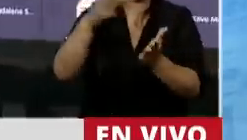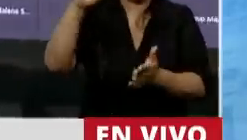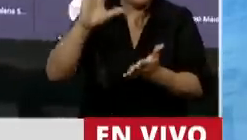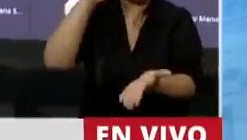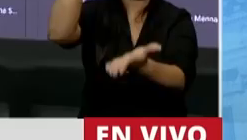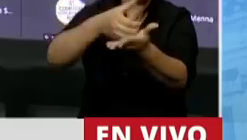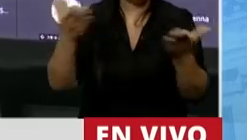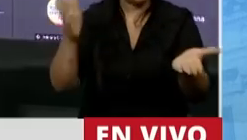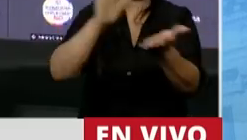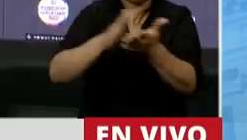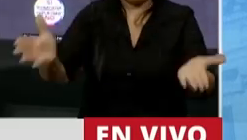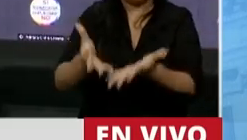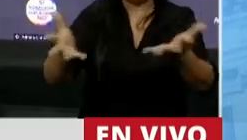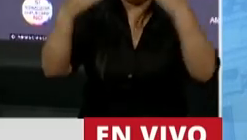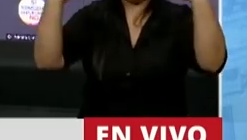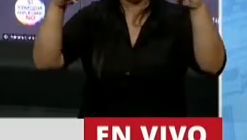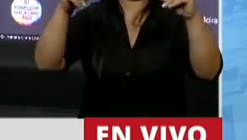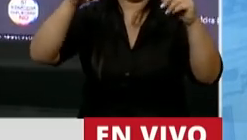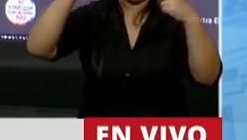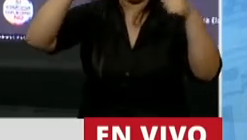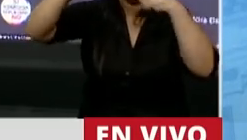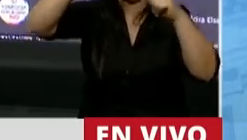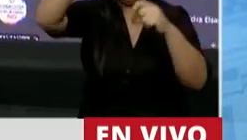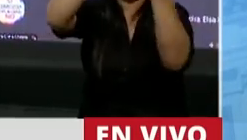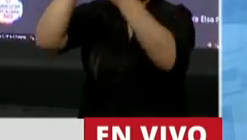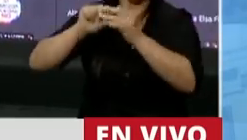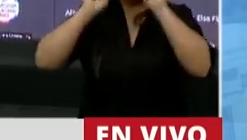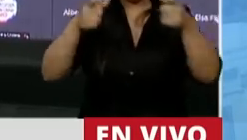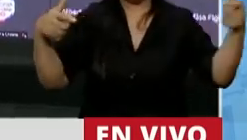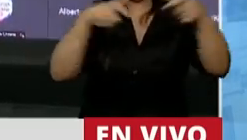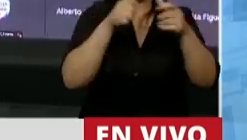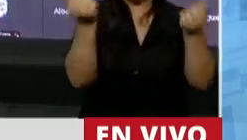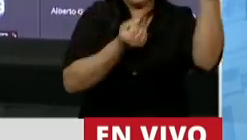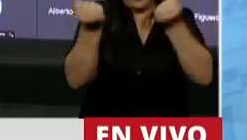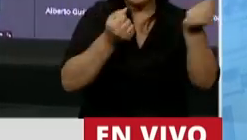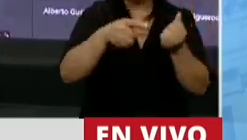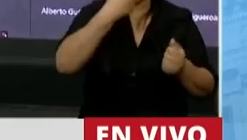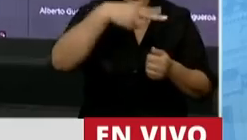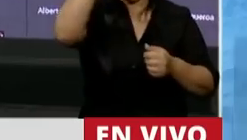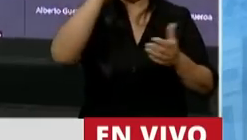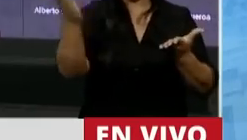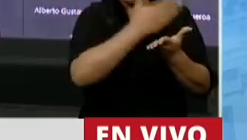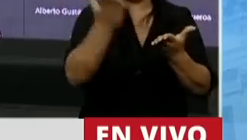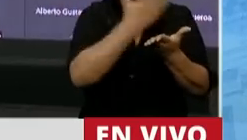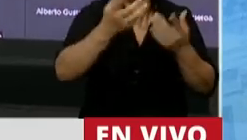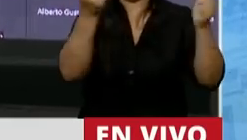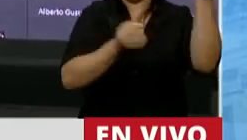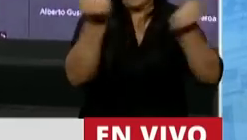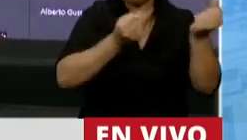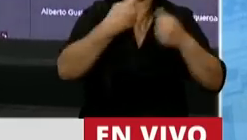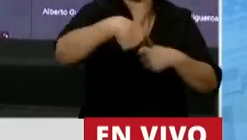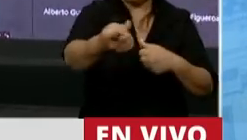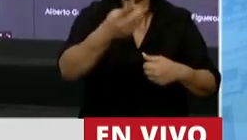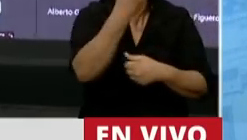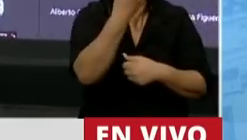dólares en incentivar las exportaciones. Y la Cámara de Automotores decidió duplicar la producción de automotores para el